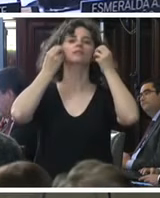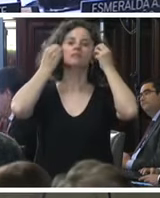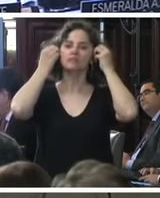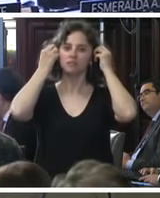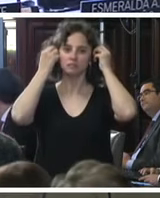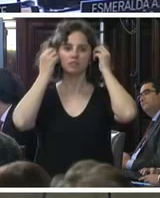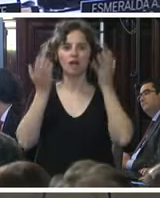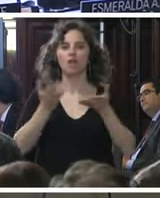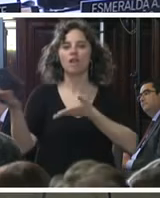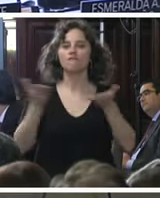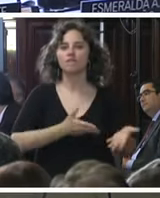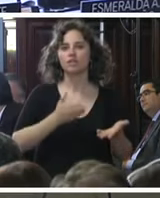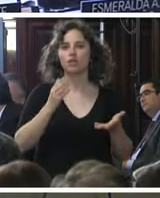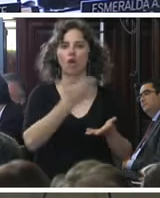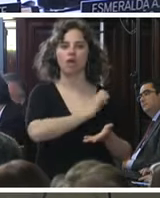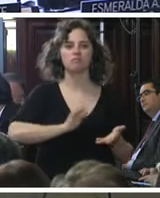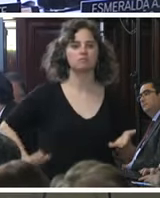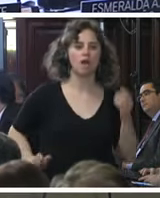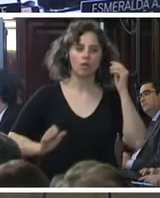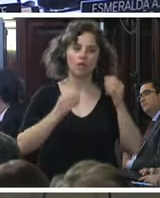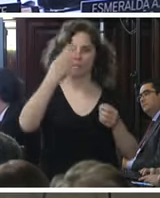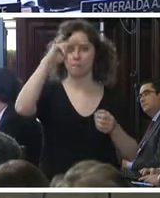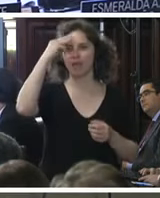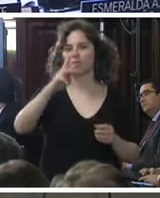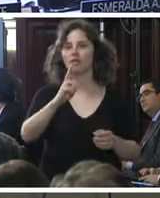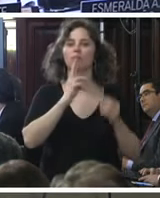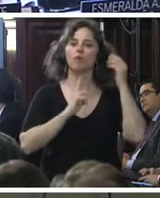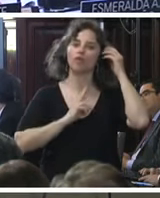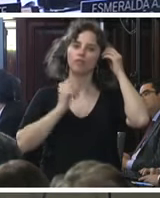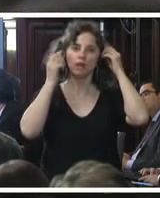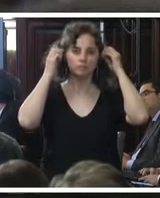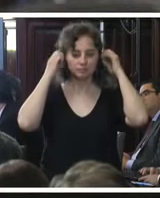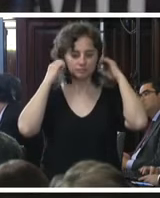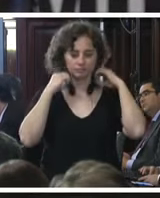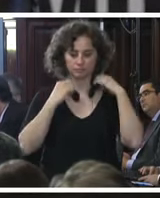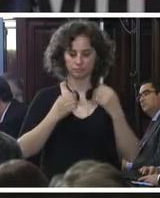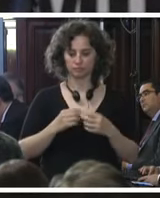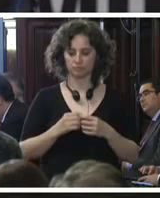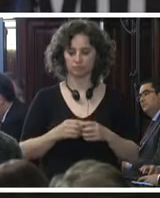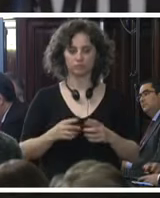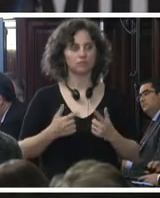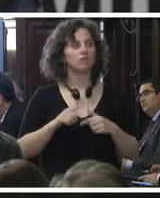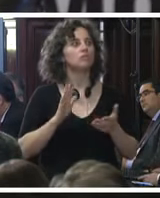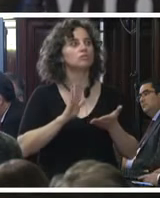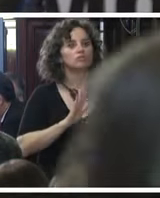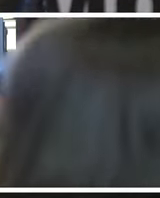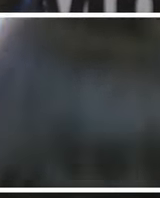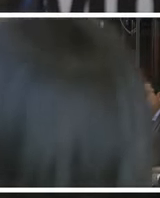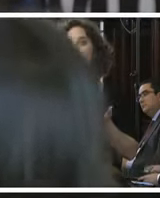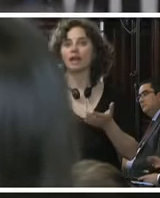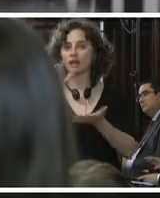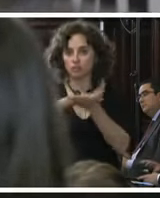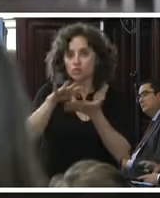ahora invito al ilustre Estado de México a que responda con respecto a atención a víctimas en el caso de Edgar